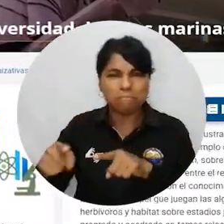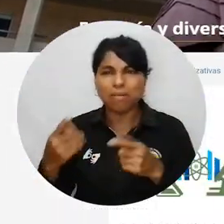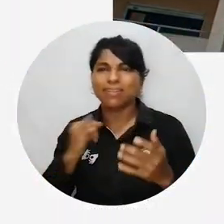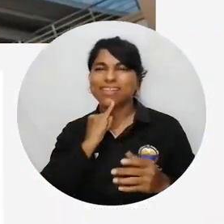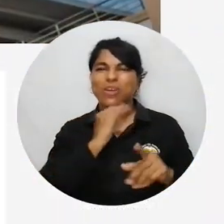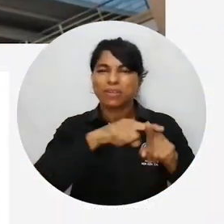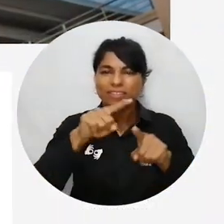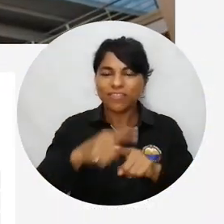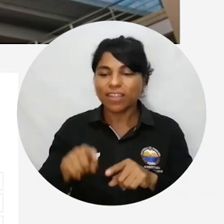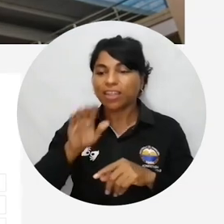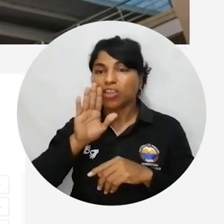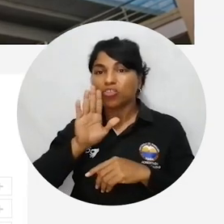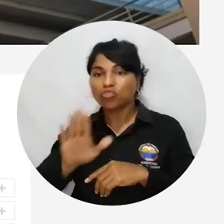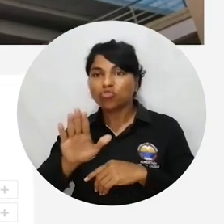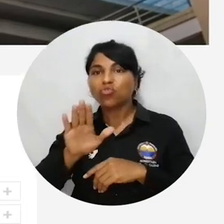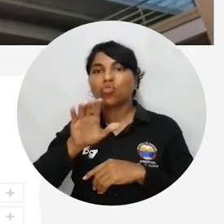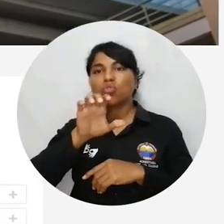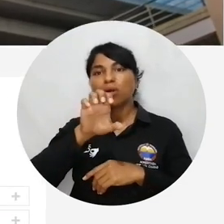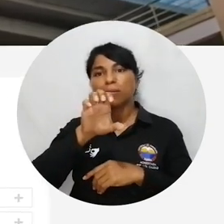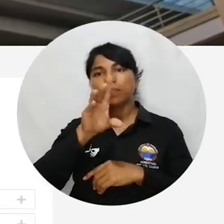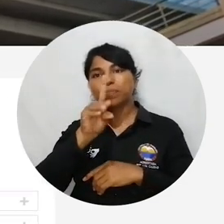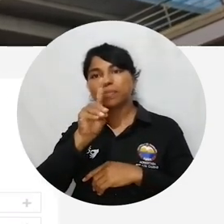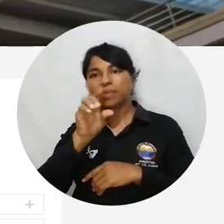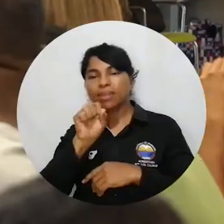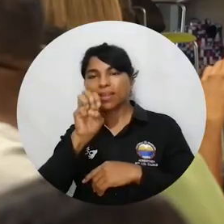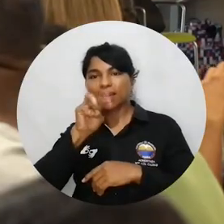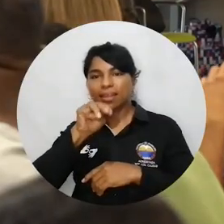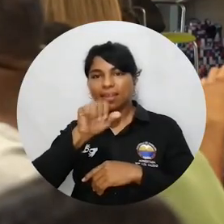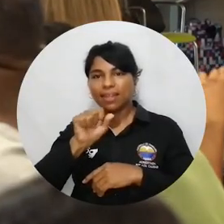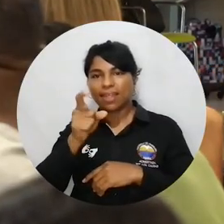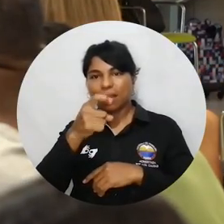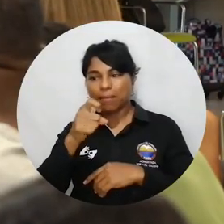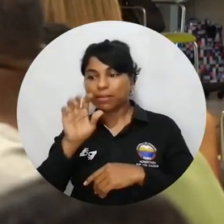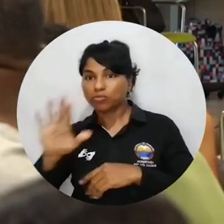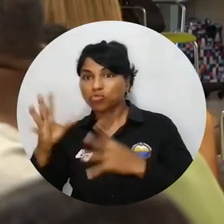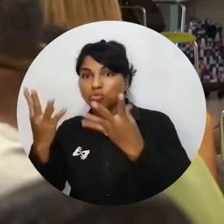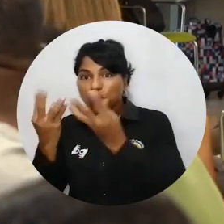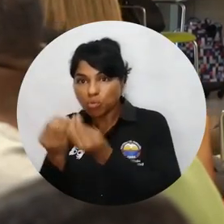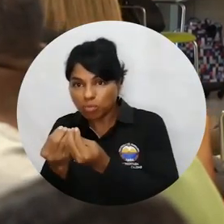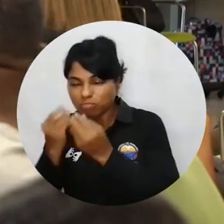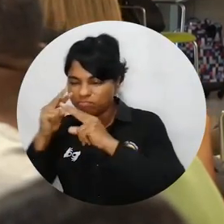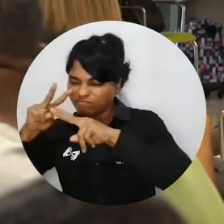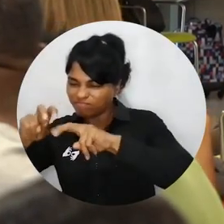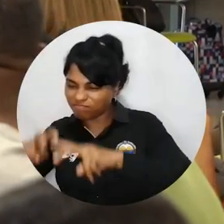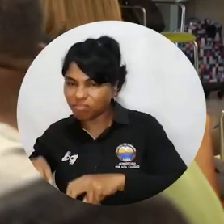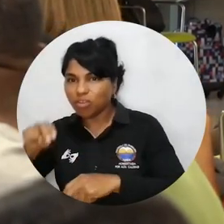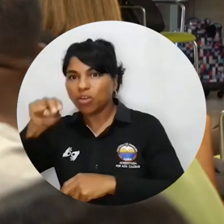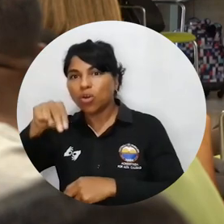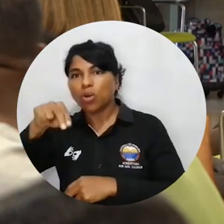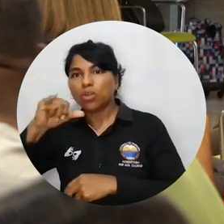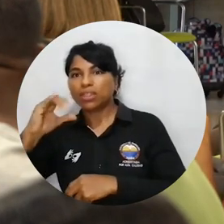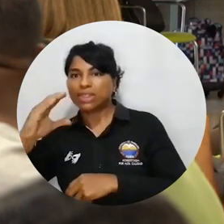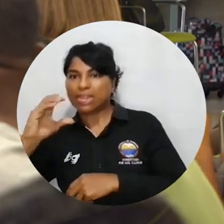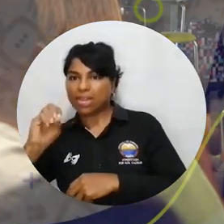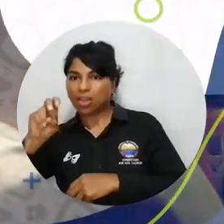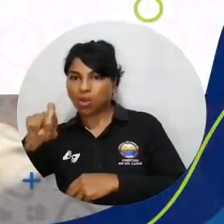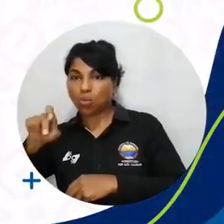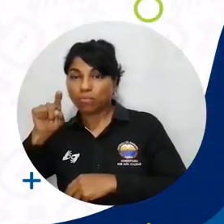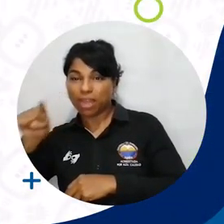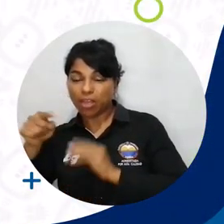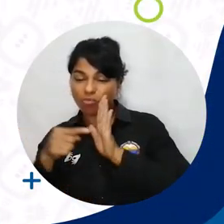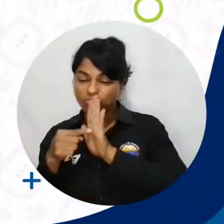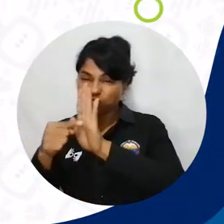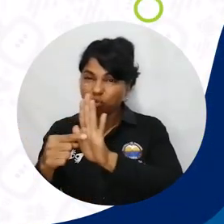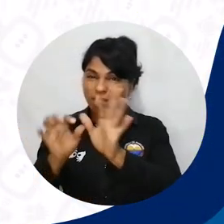EDAMAC, y el Grupo de Investigación NICOP, una muestra del trabajo que se viene realizando para la protección del conocimiento en sus diversas